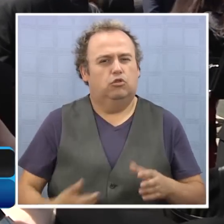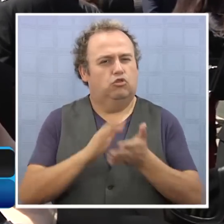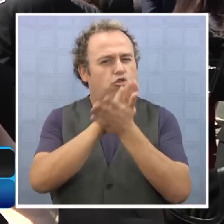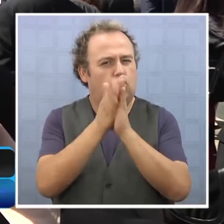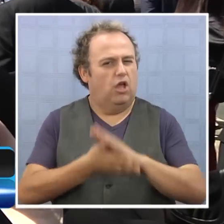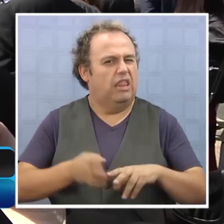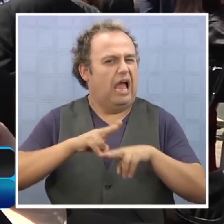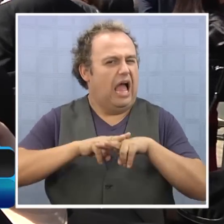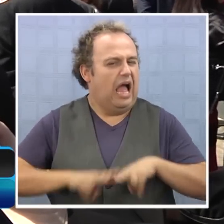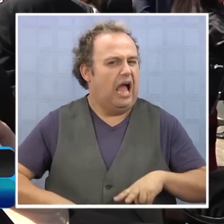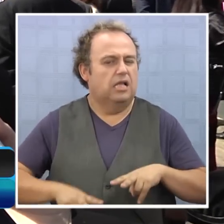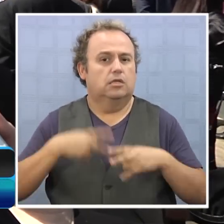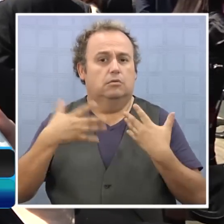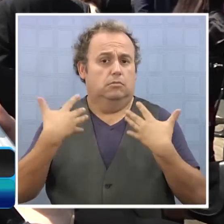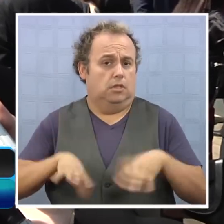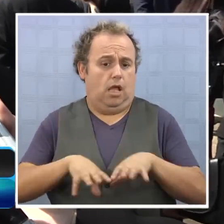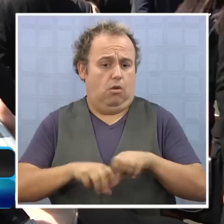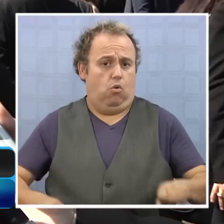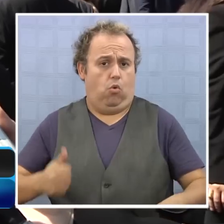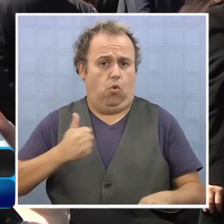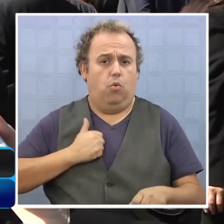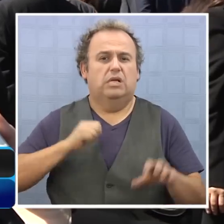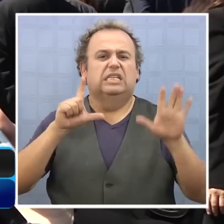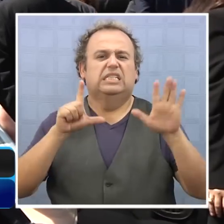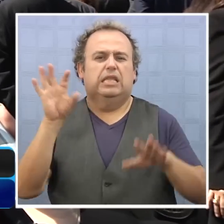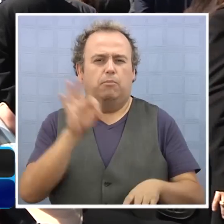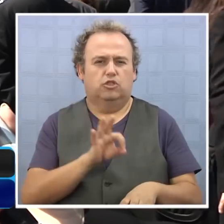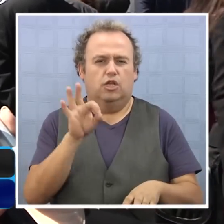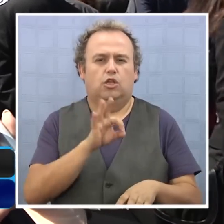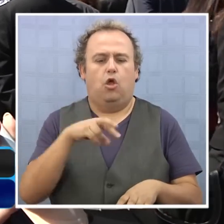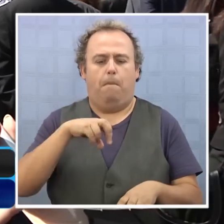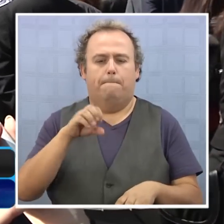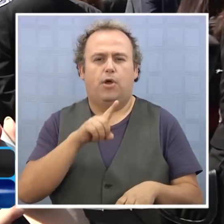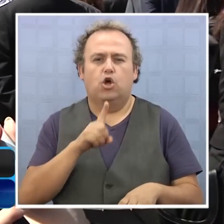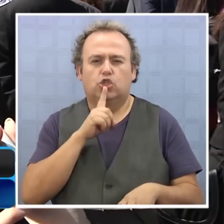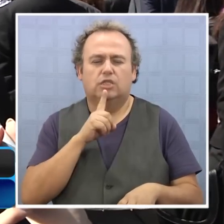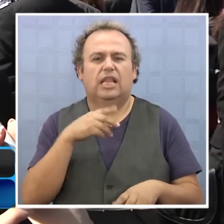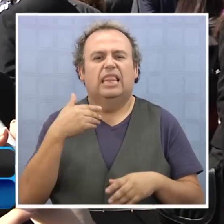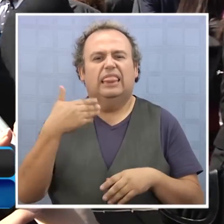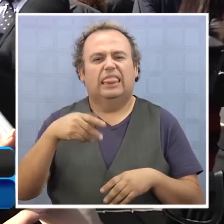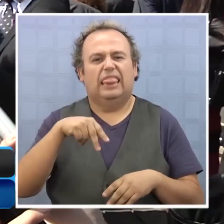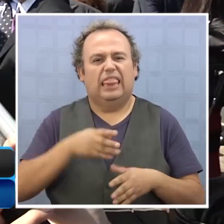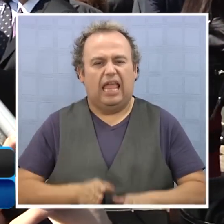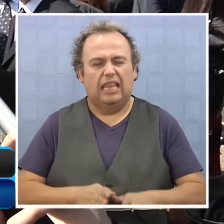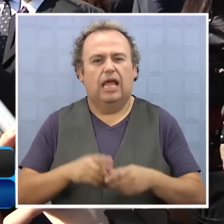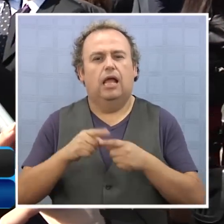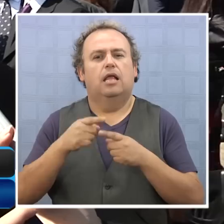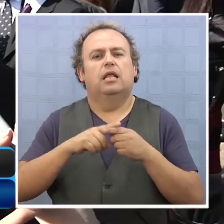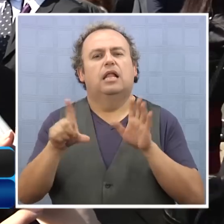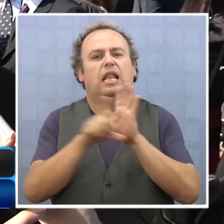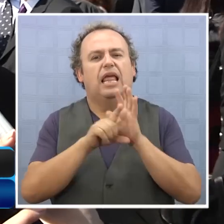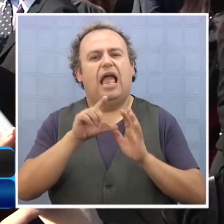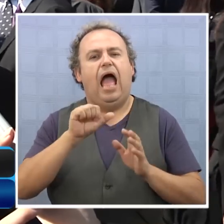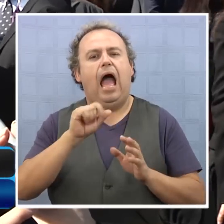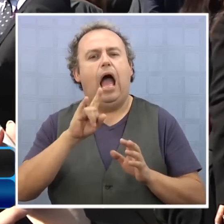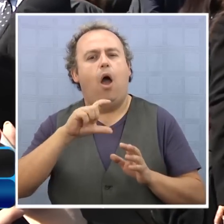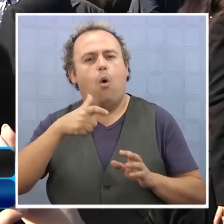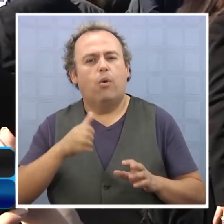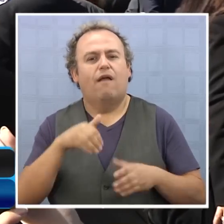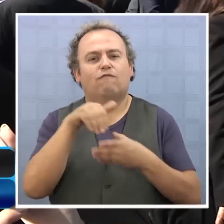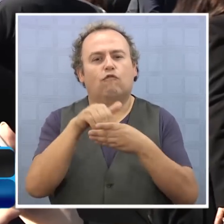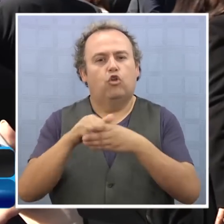se ha hecho, la cantidad de compromisos cumplidos, como el 7% del postnatal, las bodas bonos de oro, el término de la ley auge, el voto